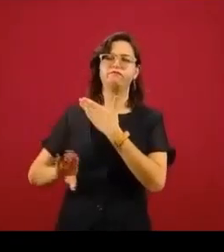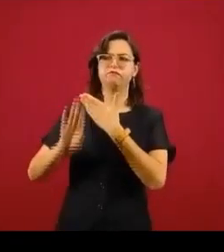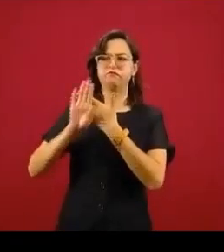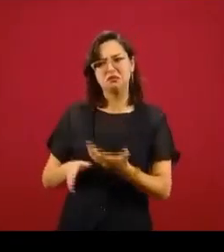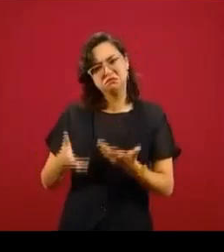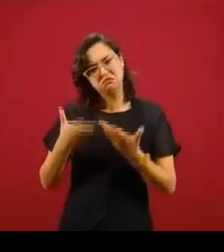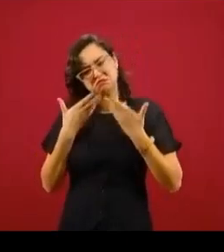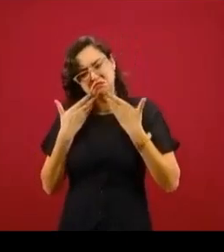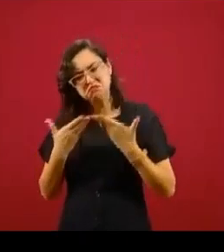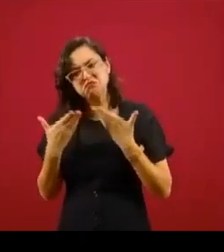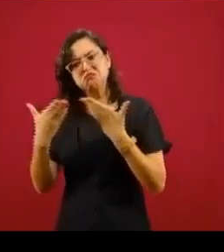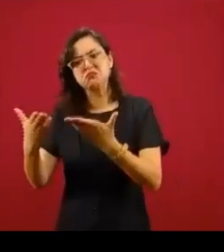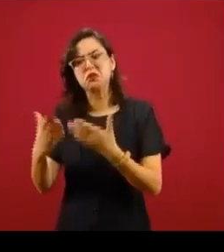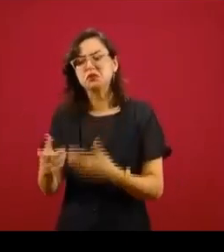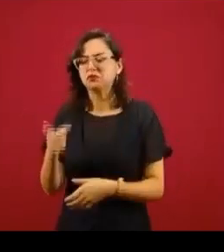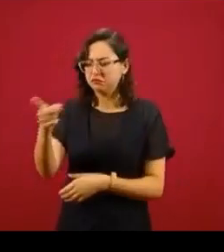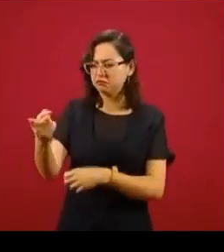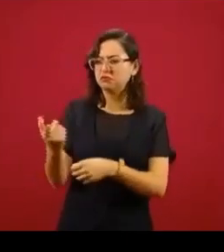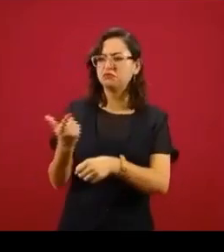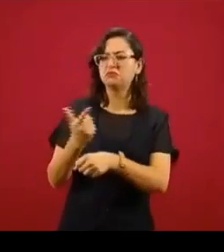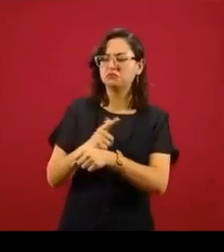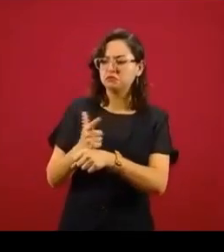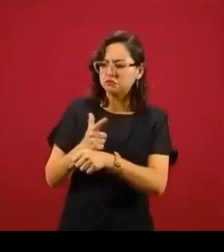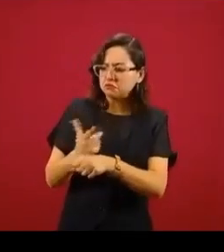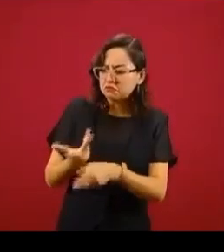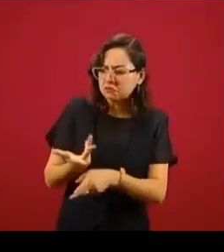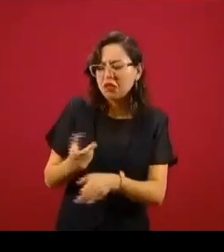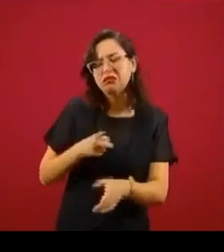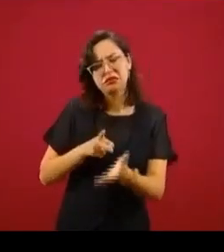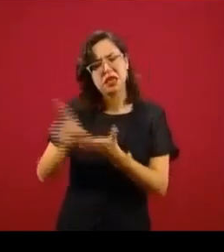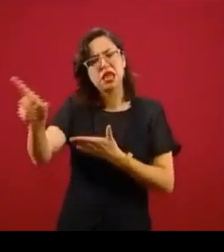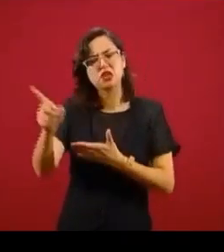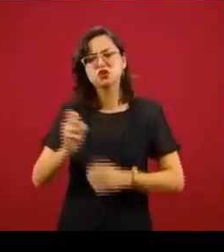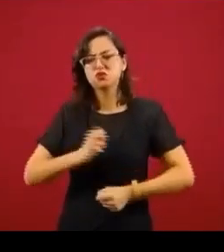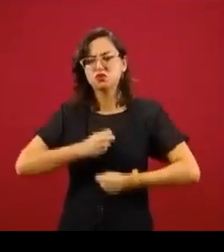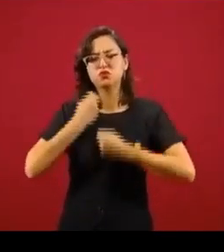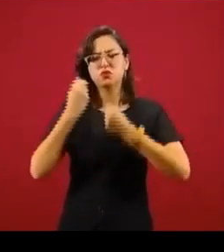a expresarse, manifestarse,